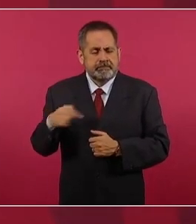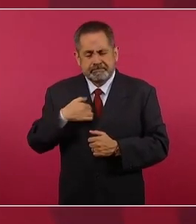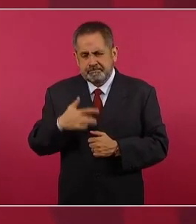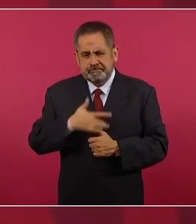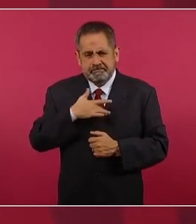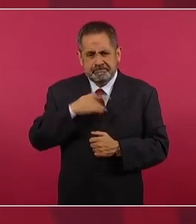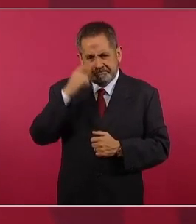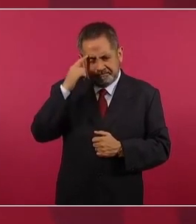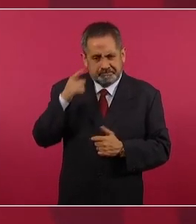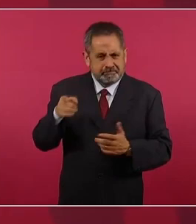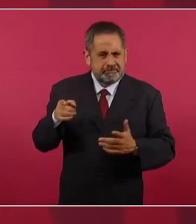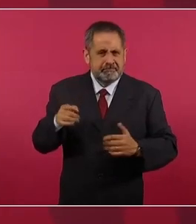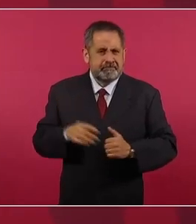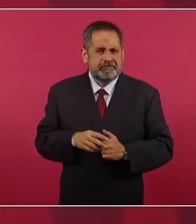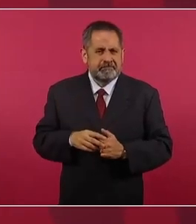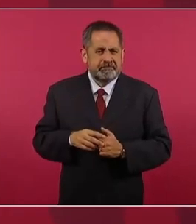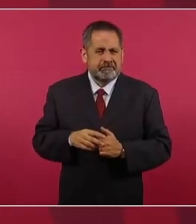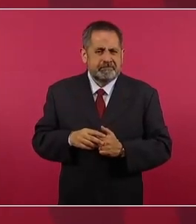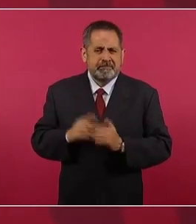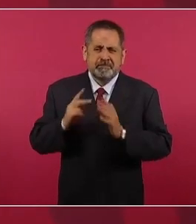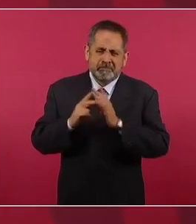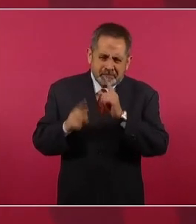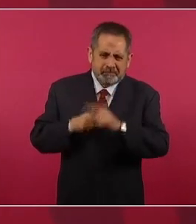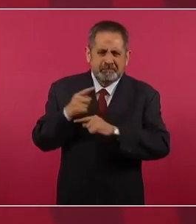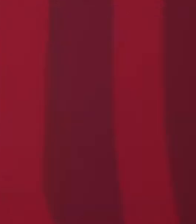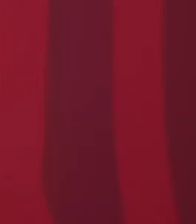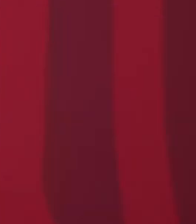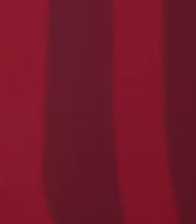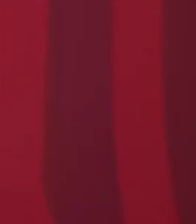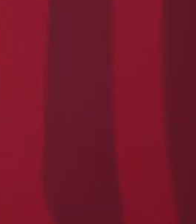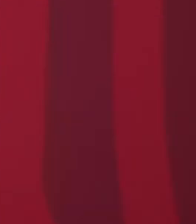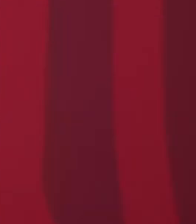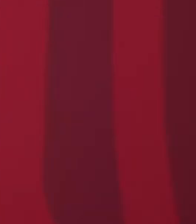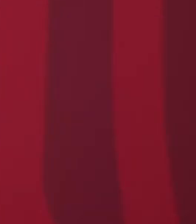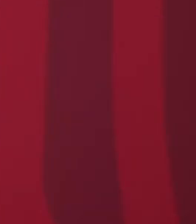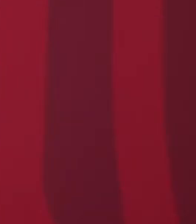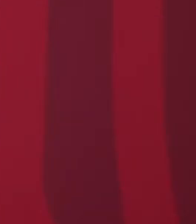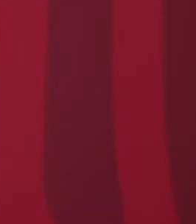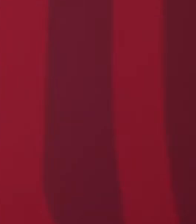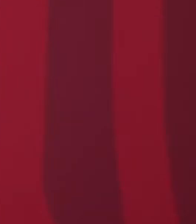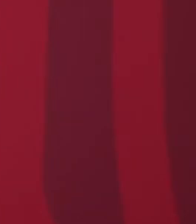no volver a participar como candidato,